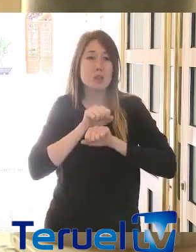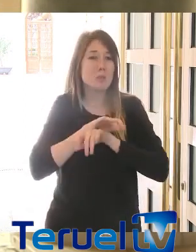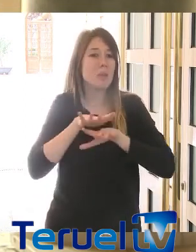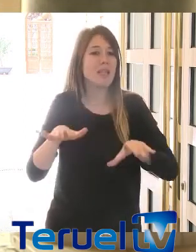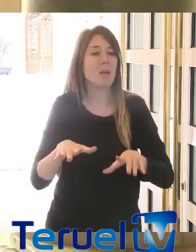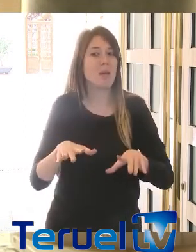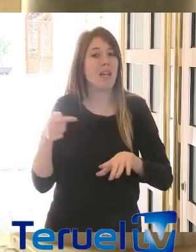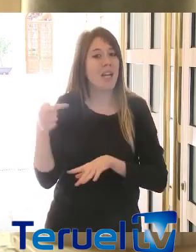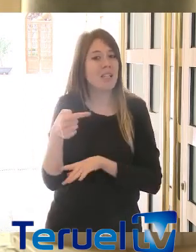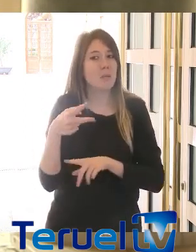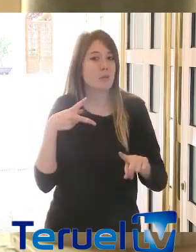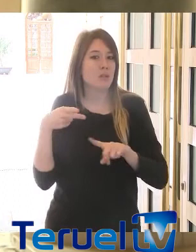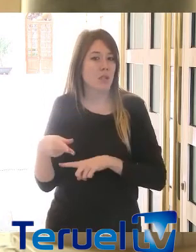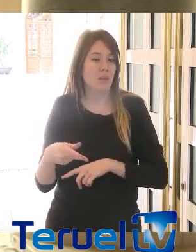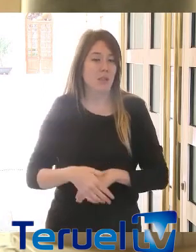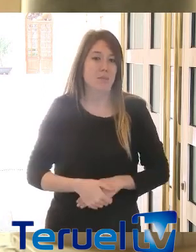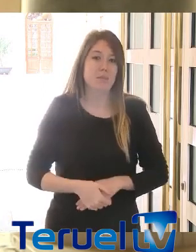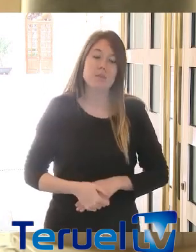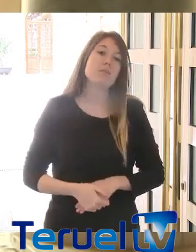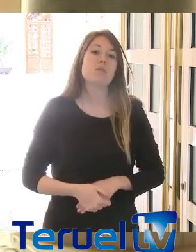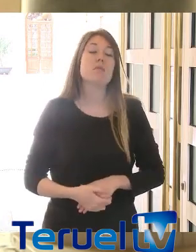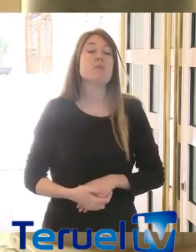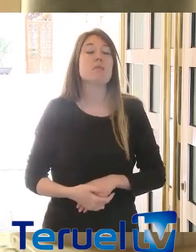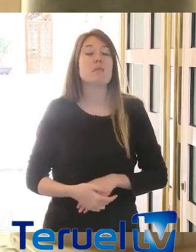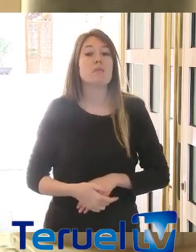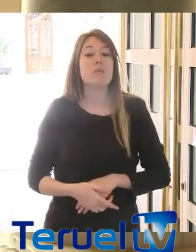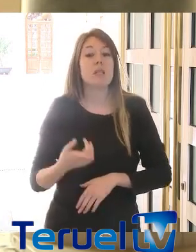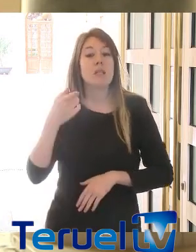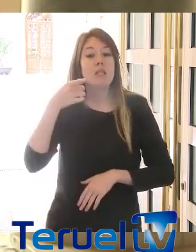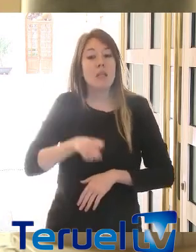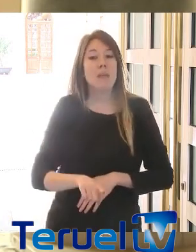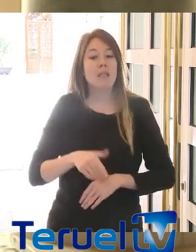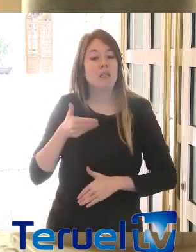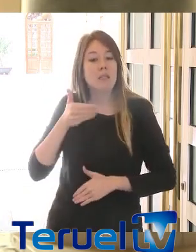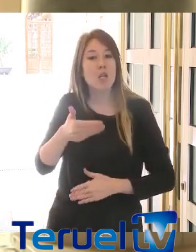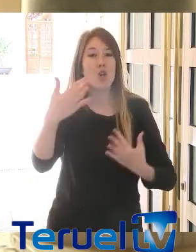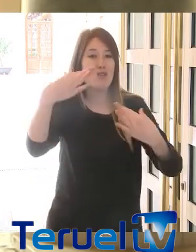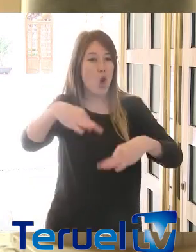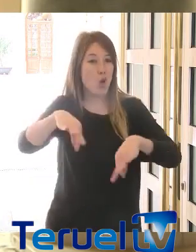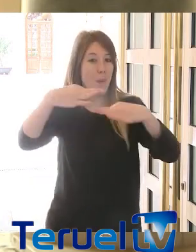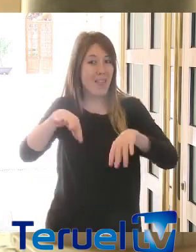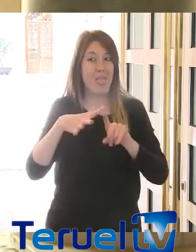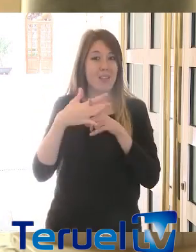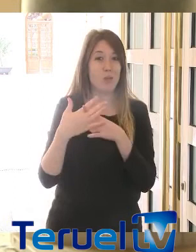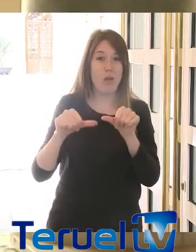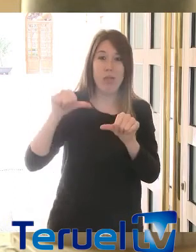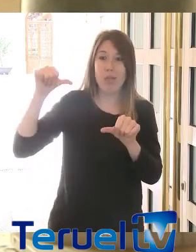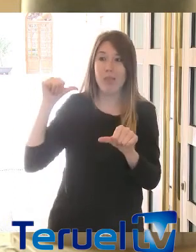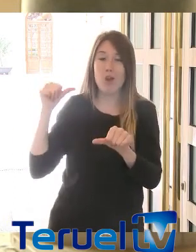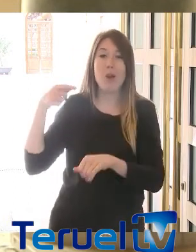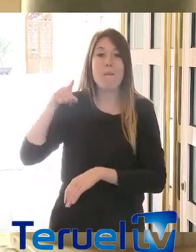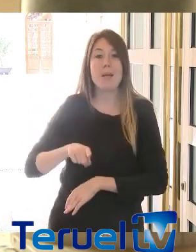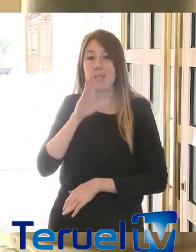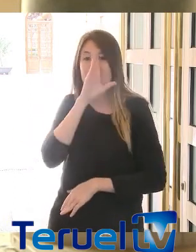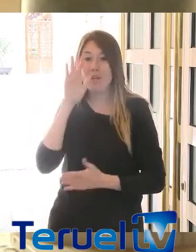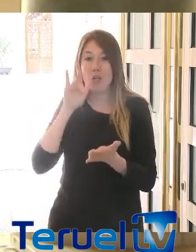los menores posibles en nuestra comunidad. Y consigamos volver a esa normalidad que vivíamos en el mes de febrero